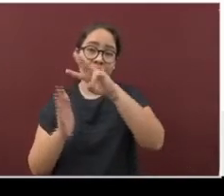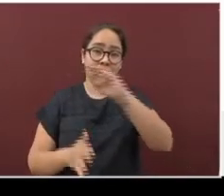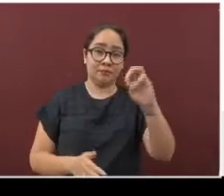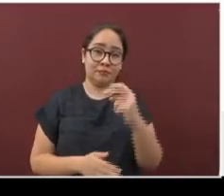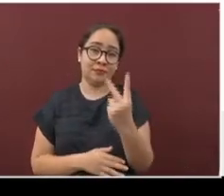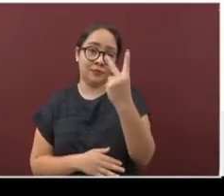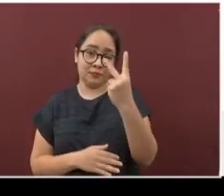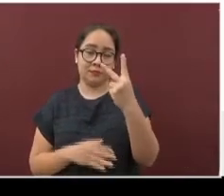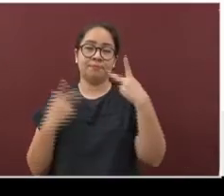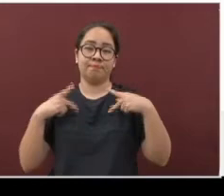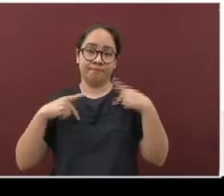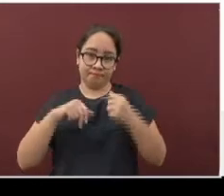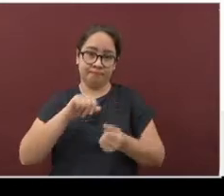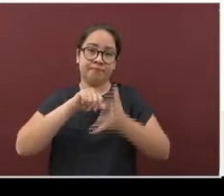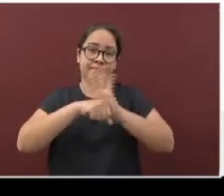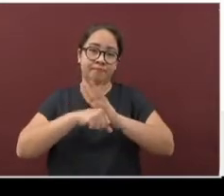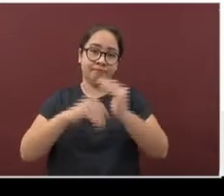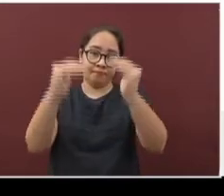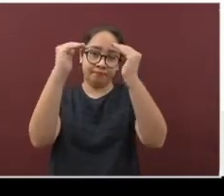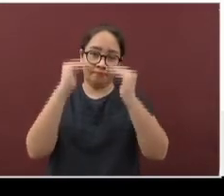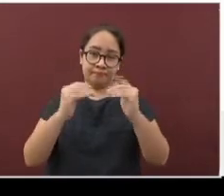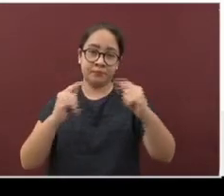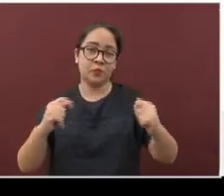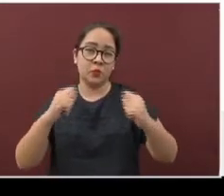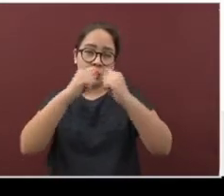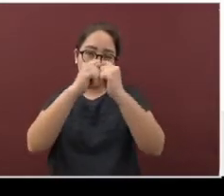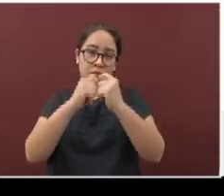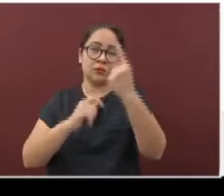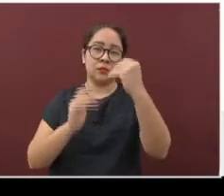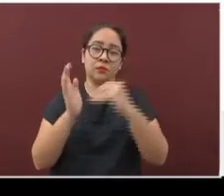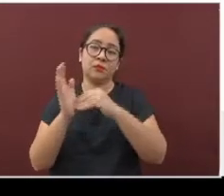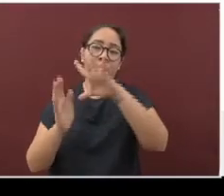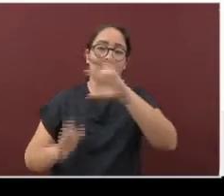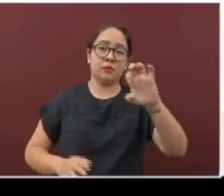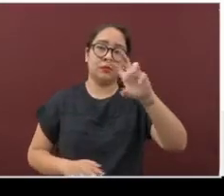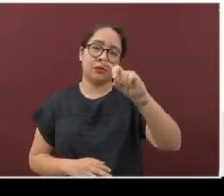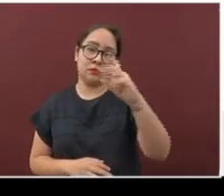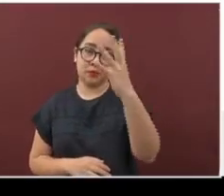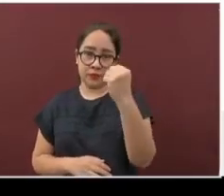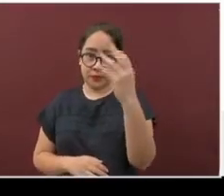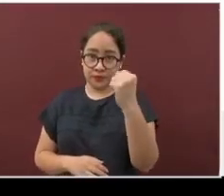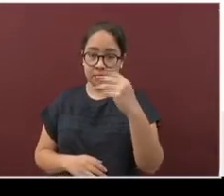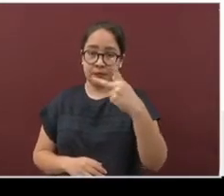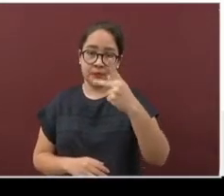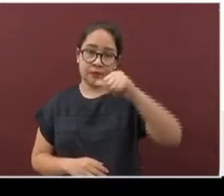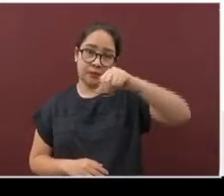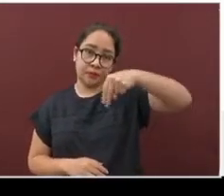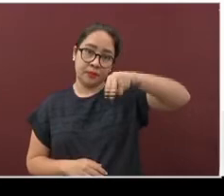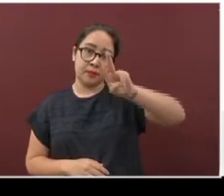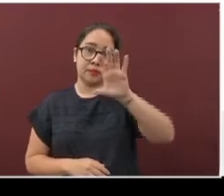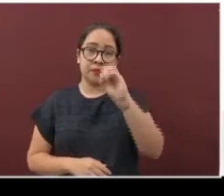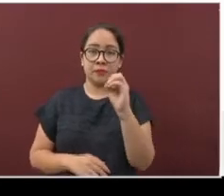casos. Le sigue Tuxpan con 1.539. Pánuco